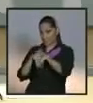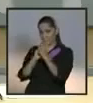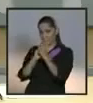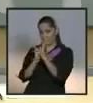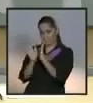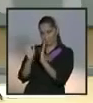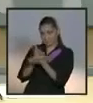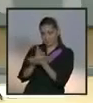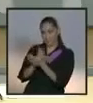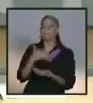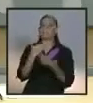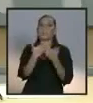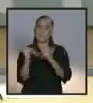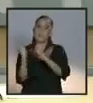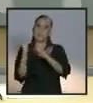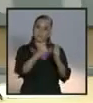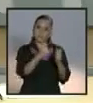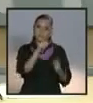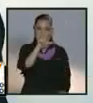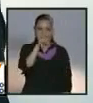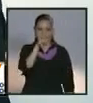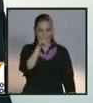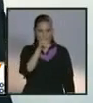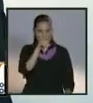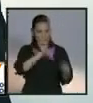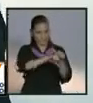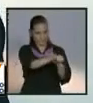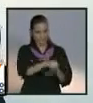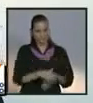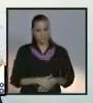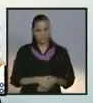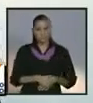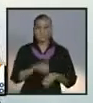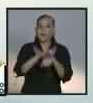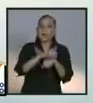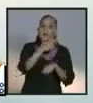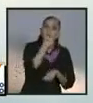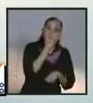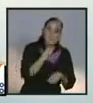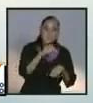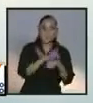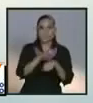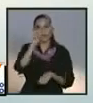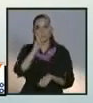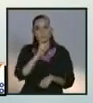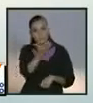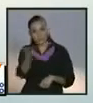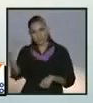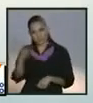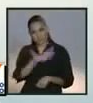de la palabra Andrés Manuel López Obrador. Adelante, Andrés Manuel. Amigas y amigos, buenas noches.